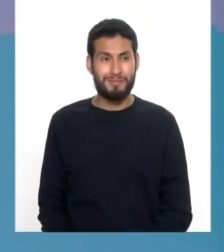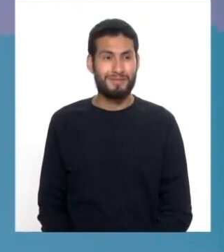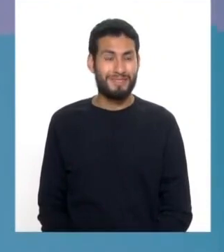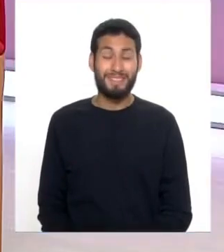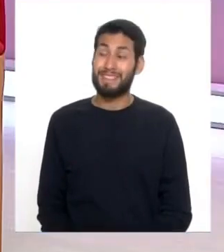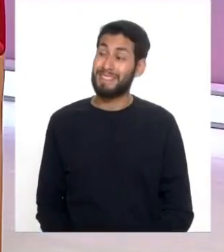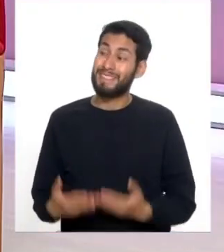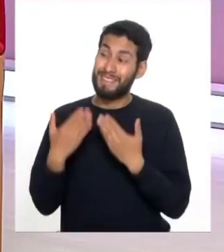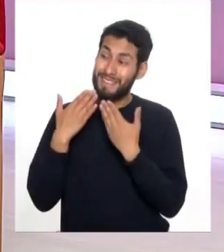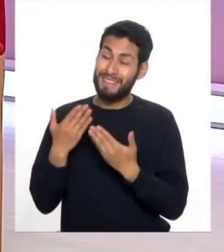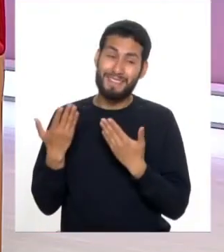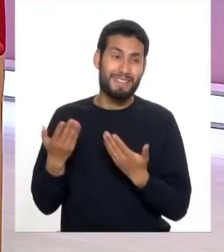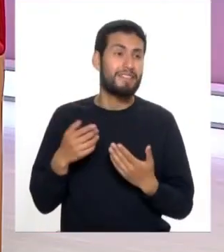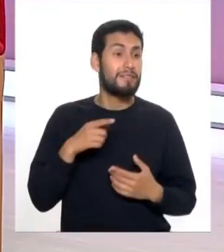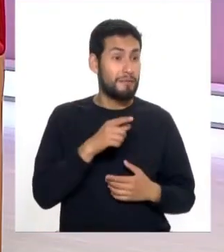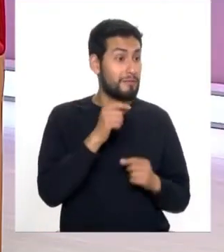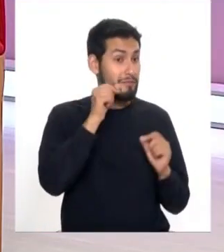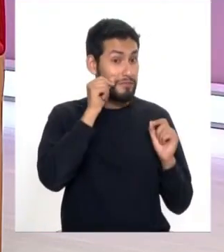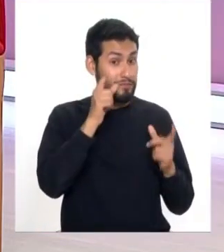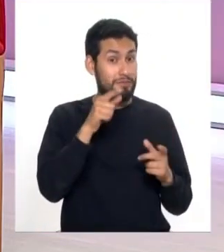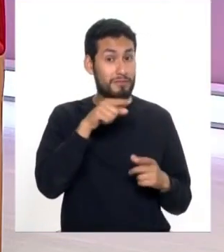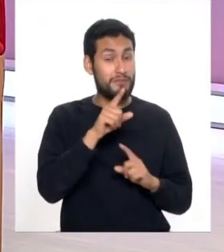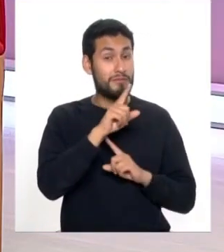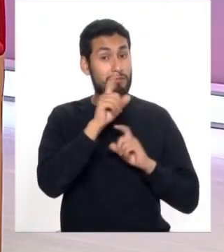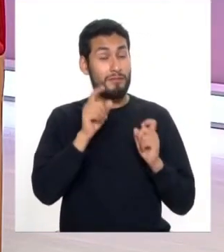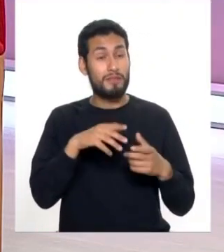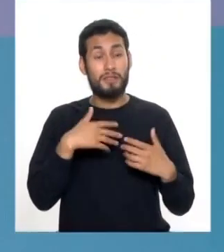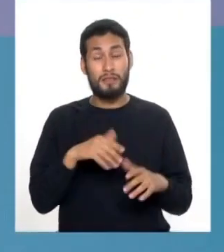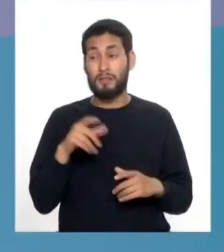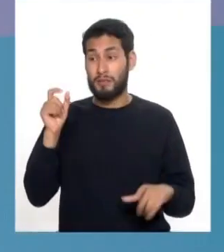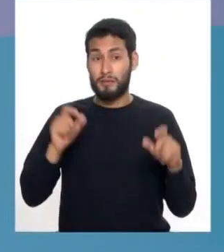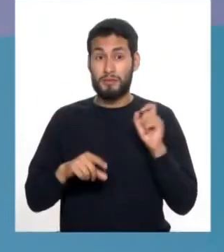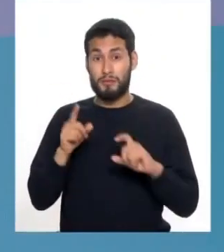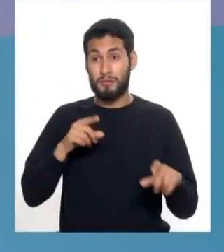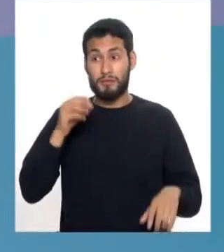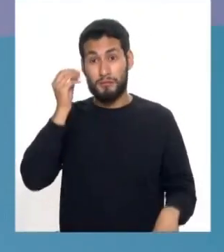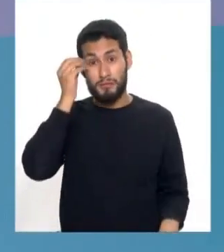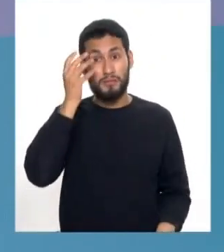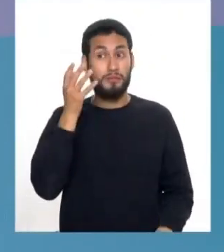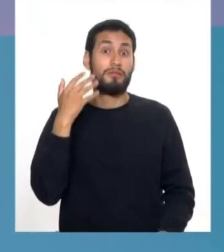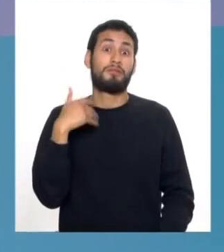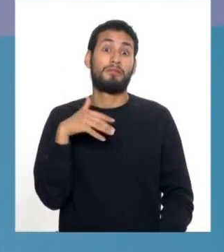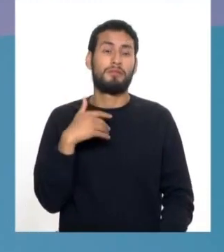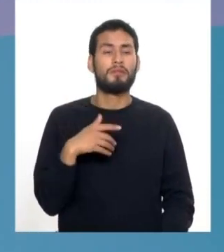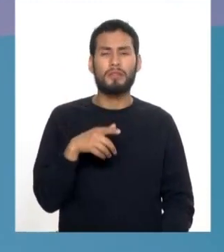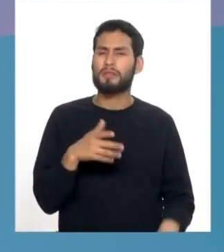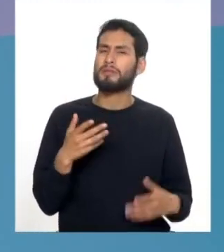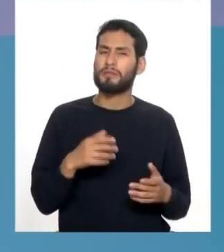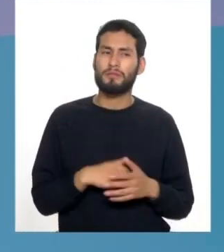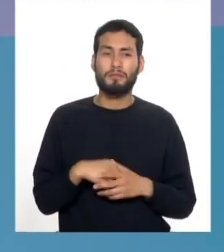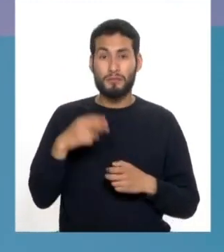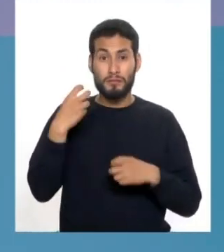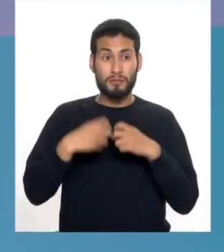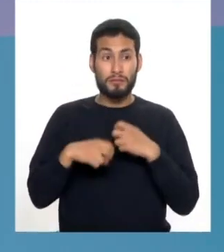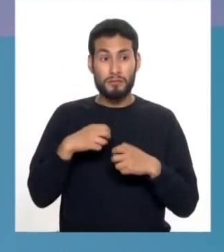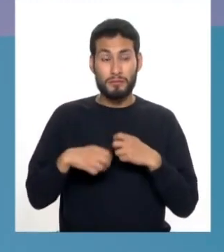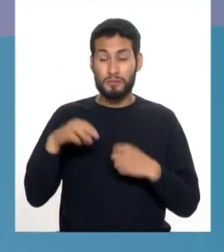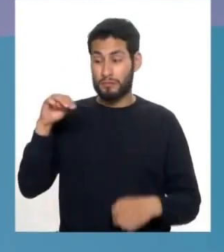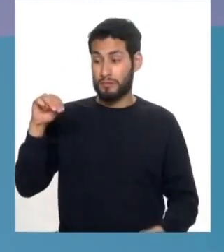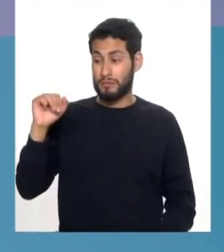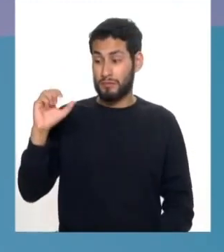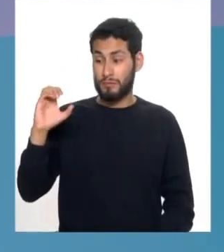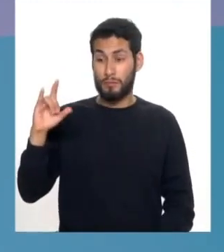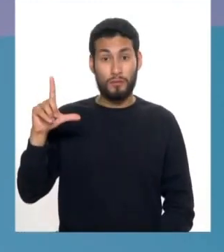gracias por la pregunta muy interesante porque es una pregunta que se hace en muchos pacientes el paciente que tiene problemas de la mácula